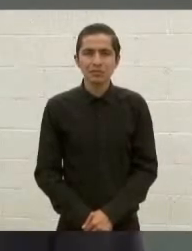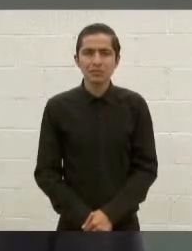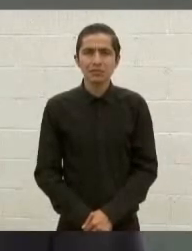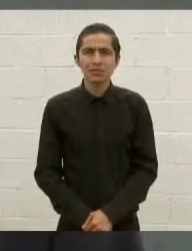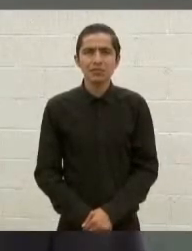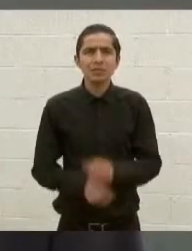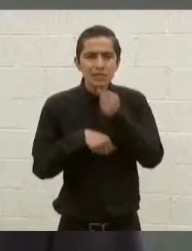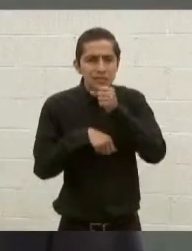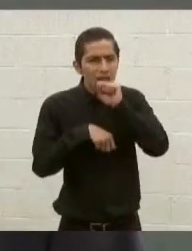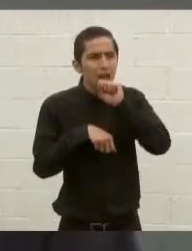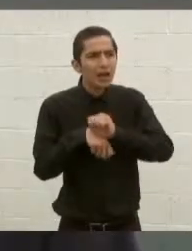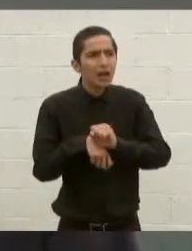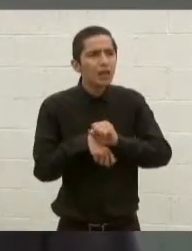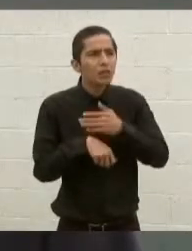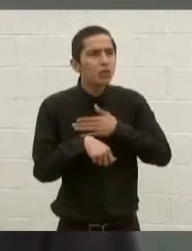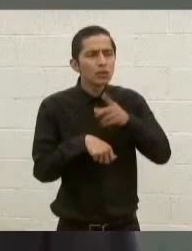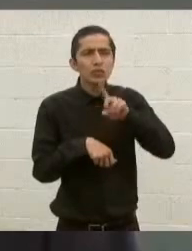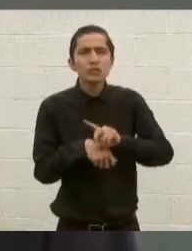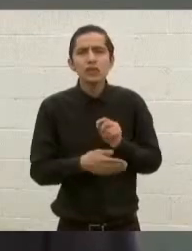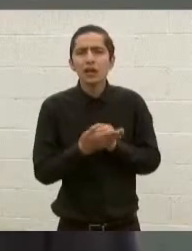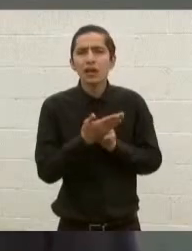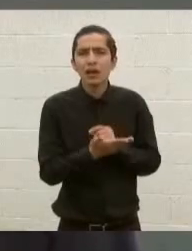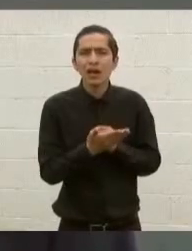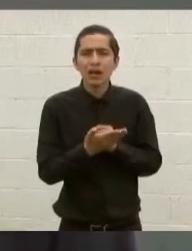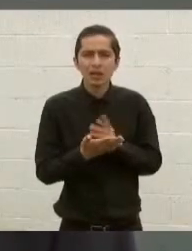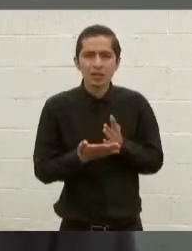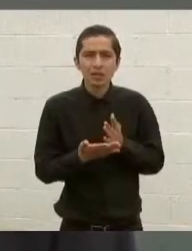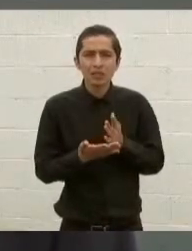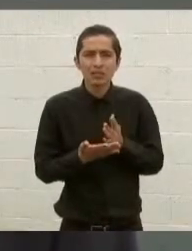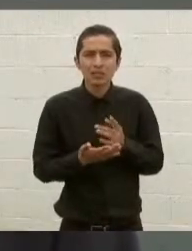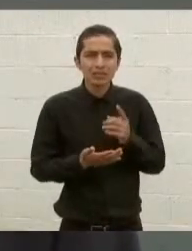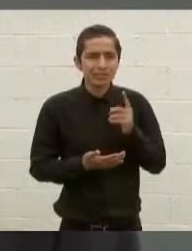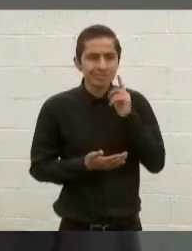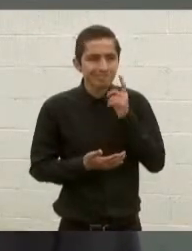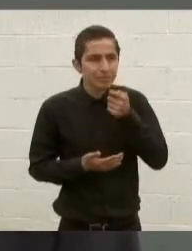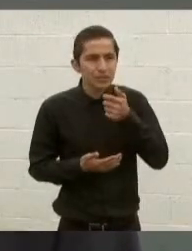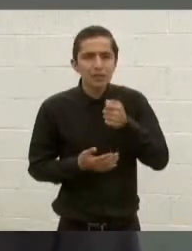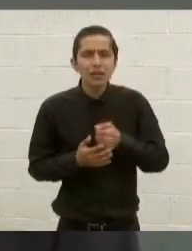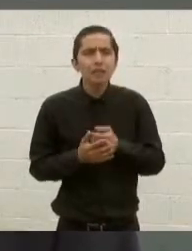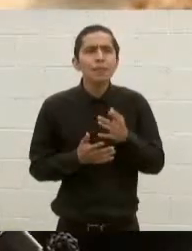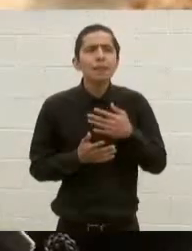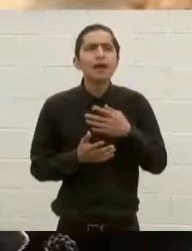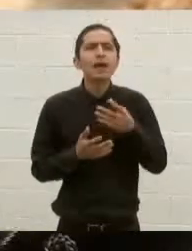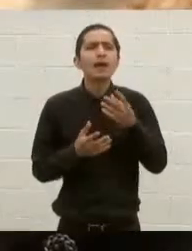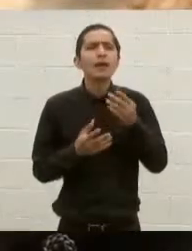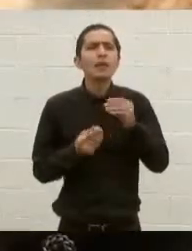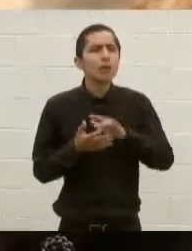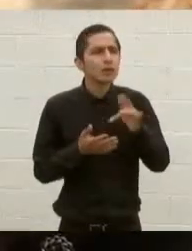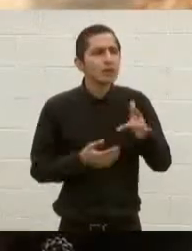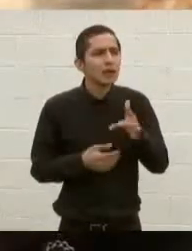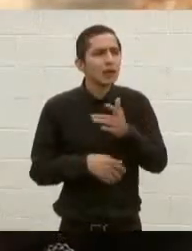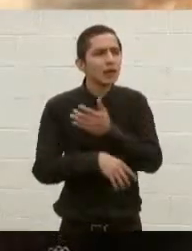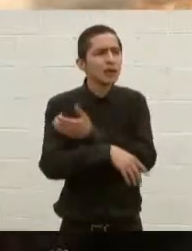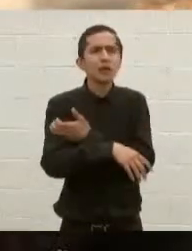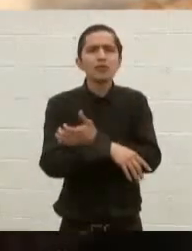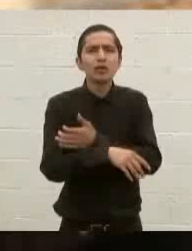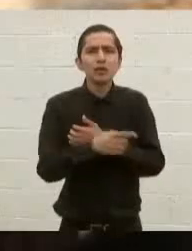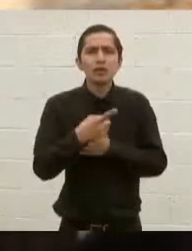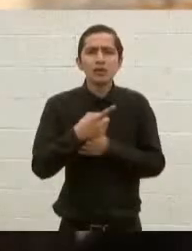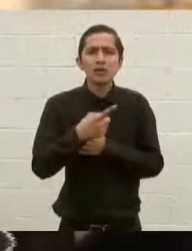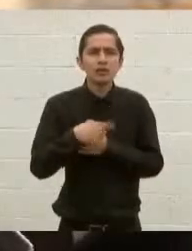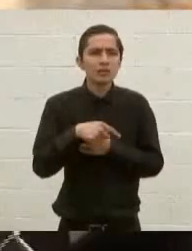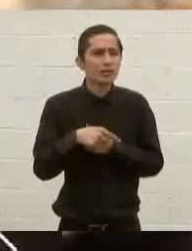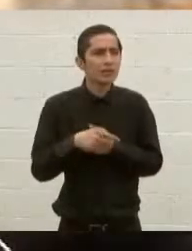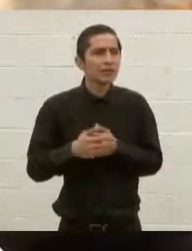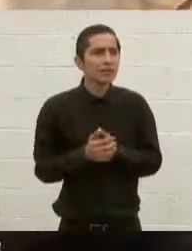Secretario, ¿qué tal? Buenos días, Vicente Galvez de TV Azteca. Preguntarle, o más bien si nos pudiera confirmar la versión desde que el